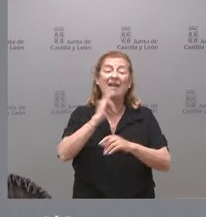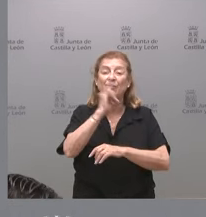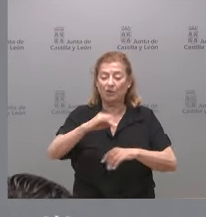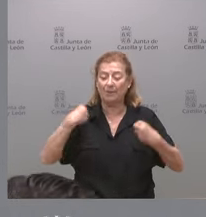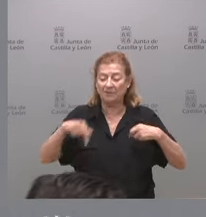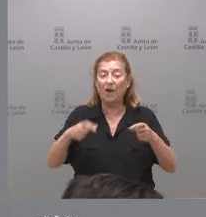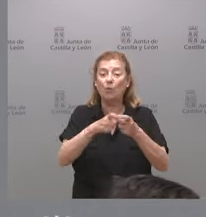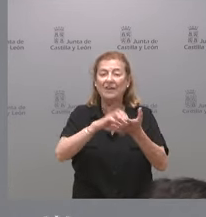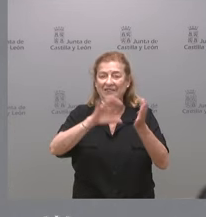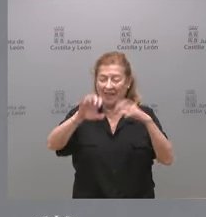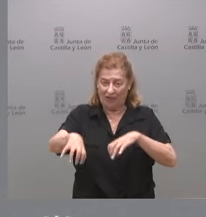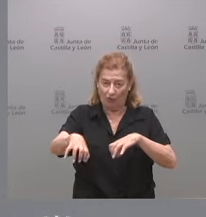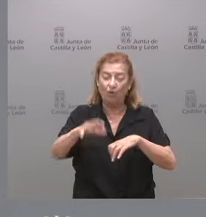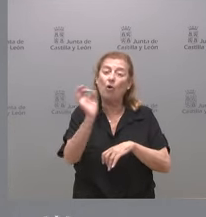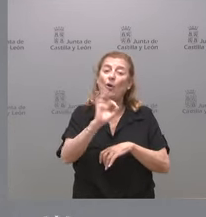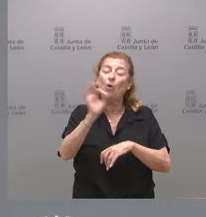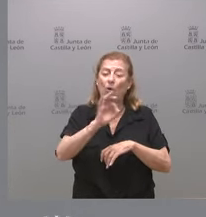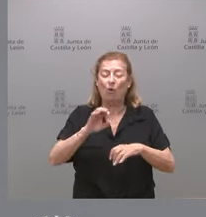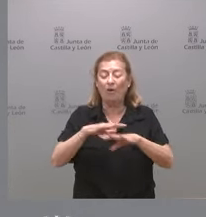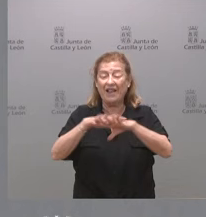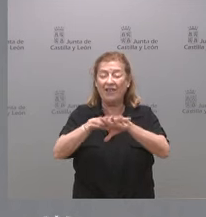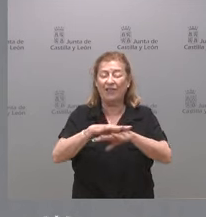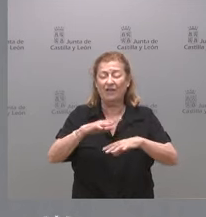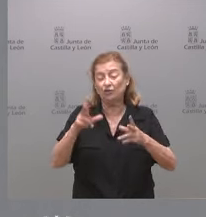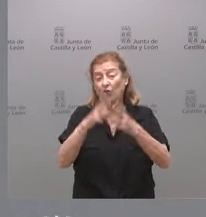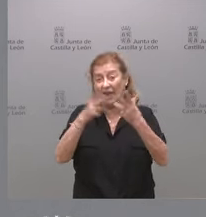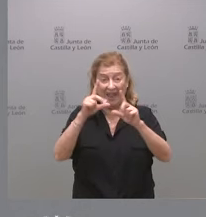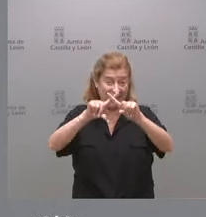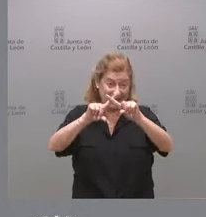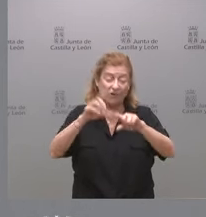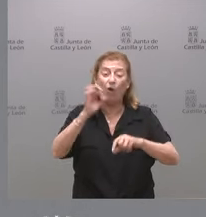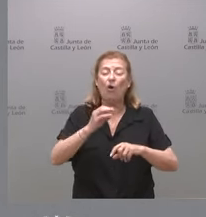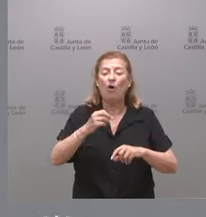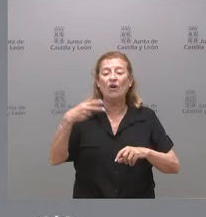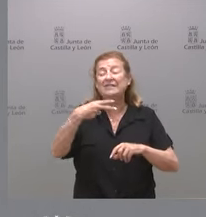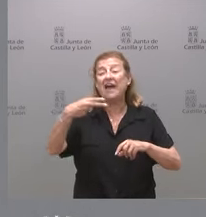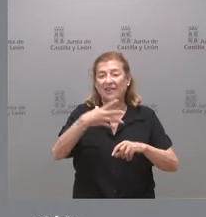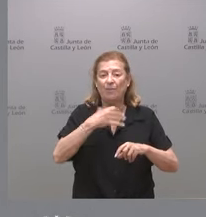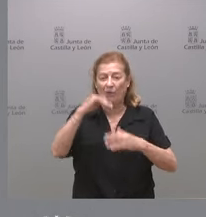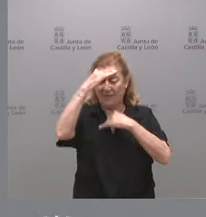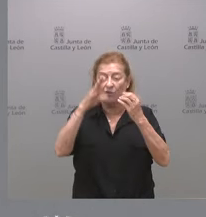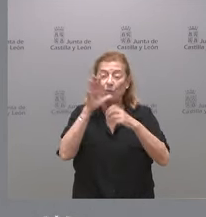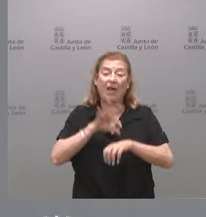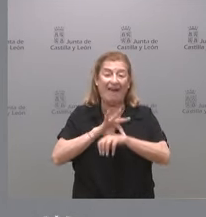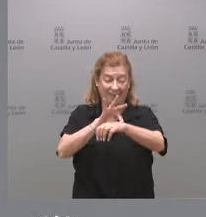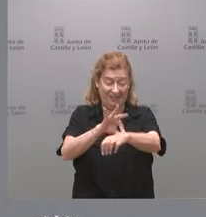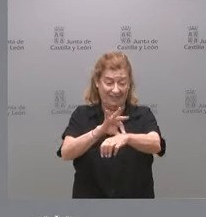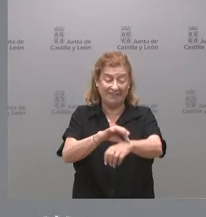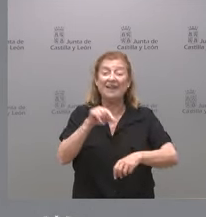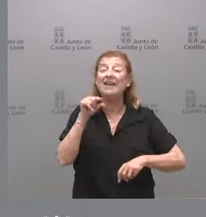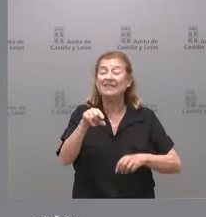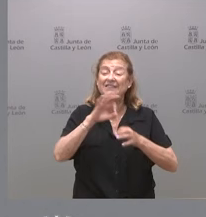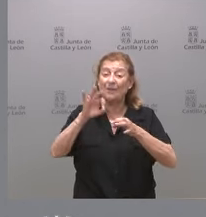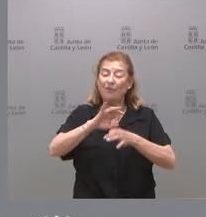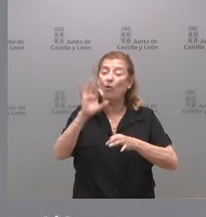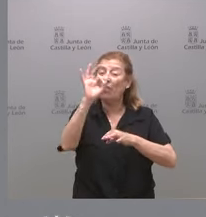la propia Junta de Castilla y León o de la red social X o del chat que pueda ser atendido por los agentes. Este servicio